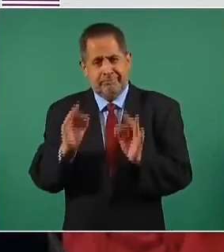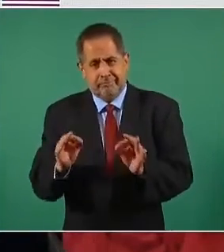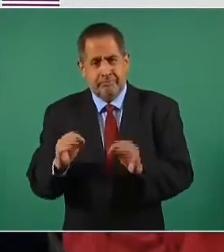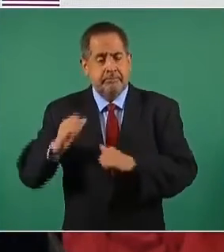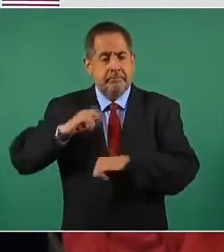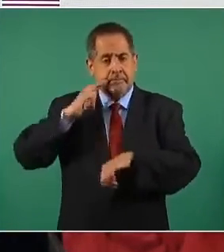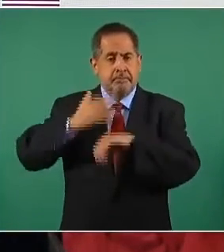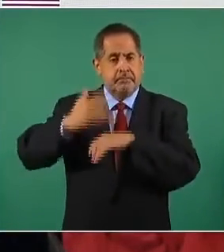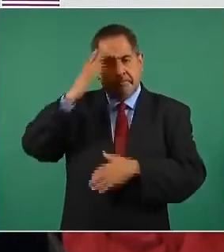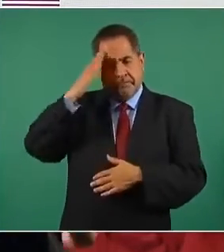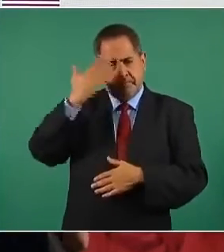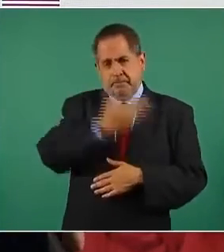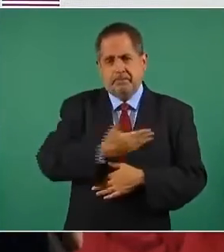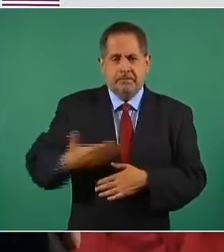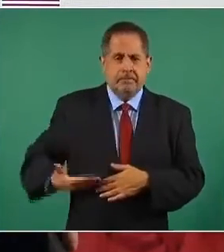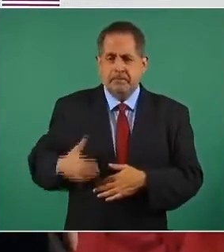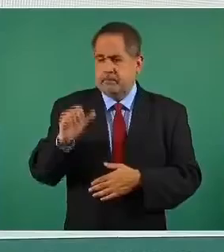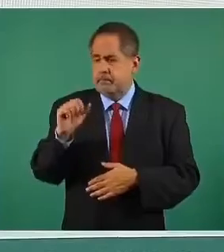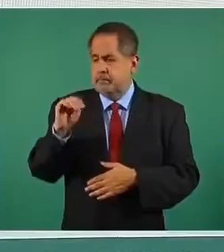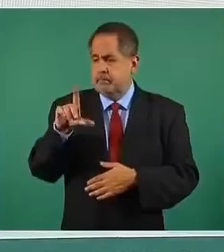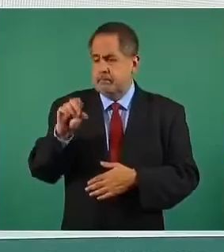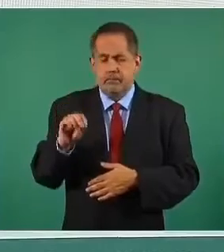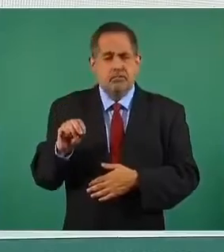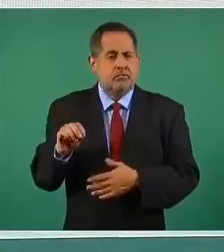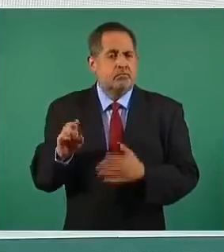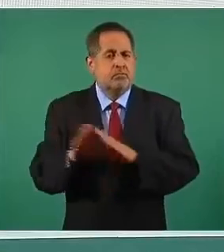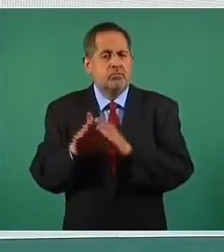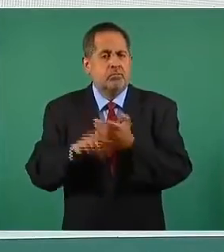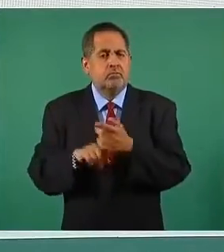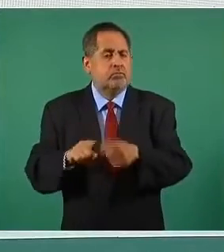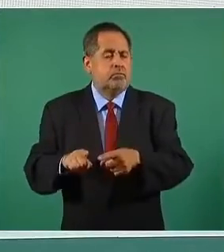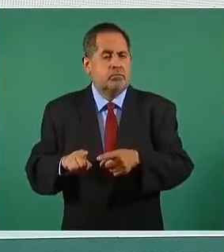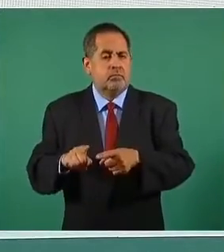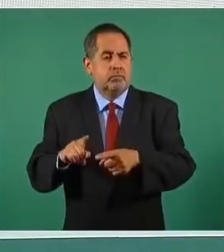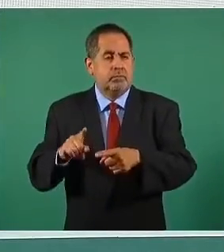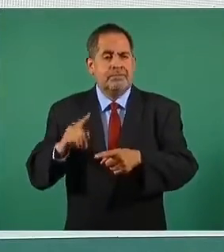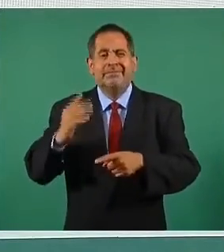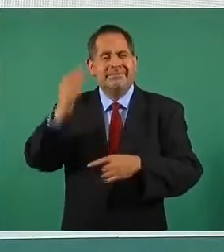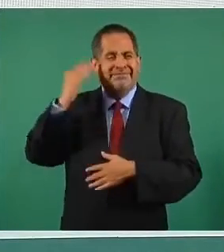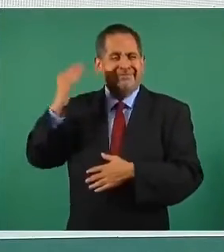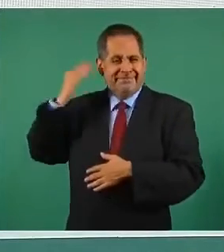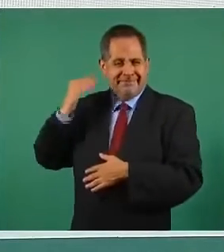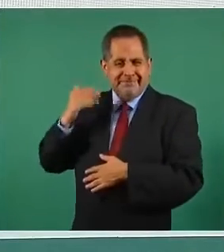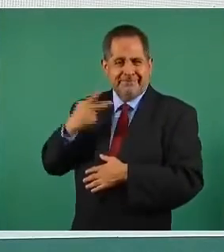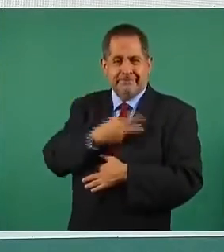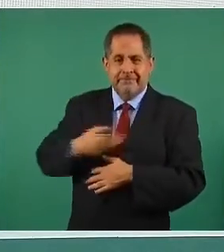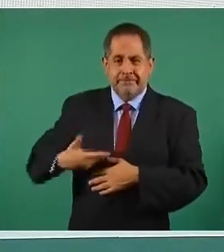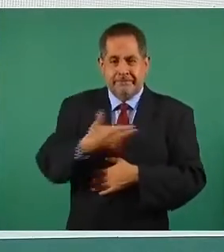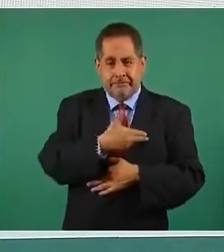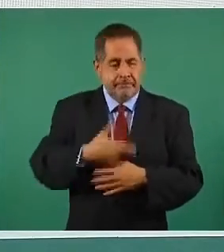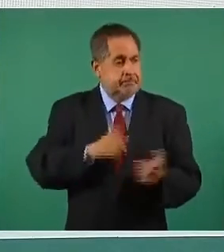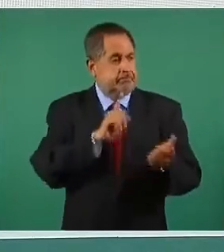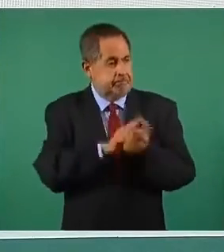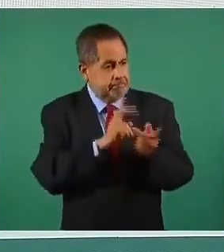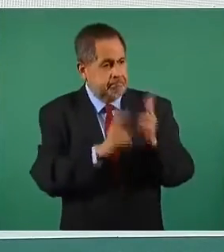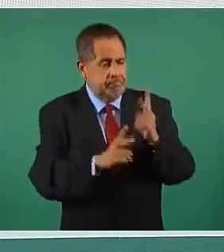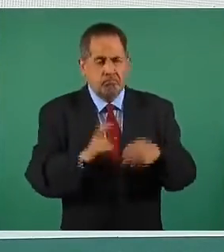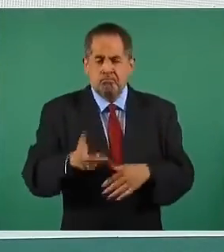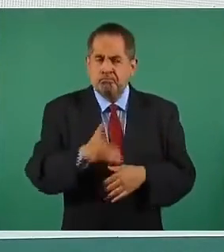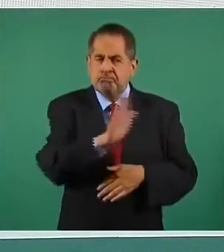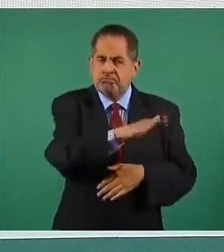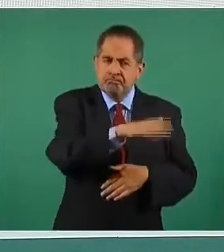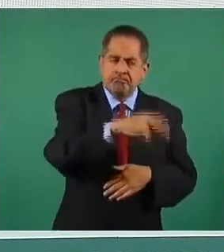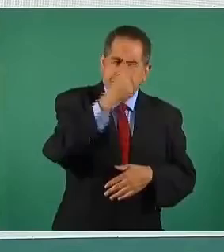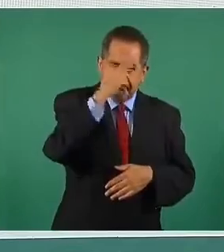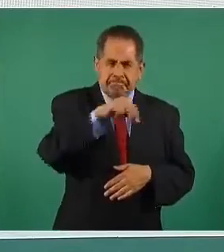encabezó el presidente López Obrador desde que vino la vicepresidenta Harris, que le comentó el presidente que para México era